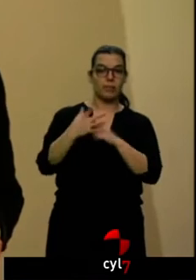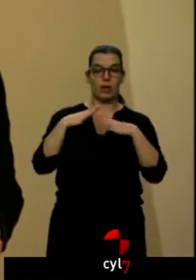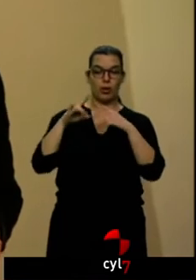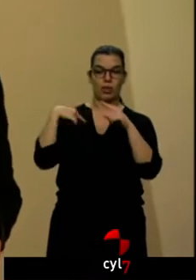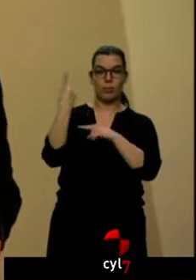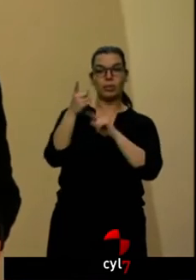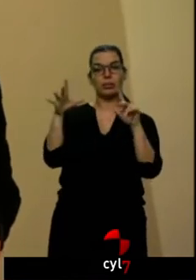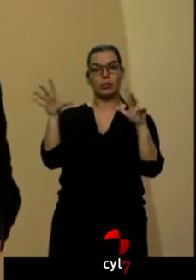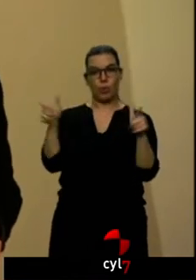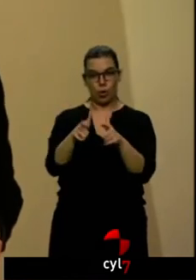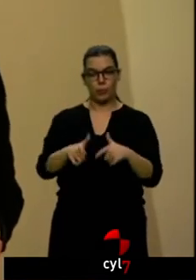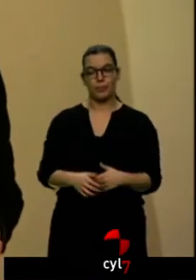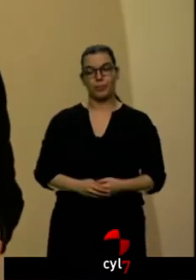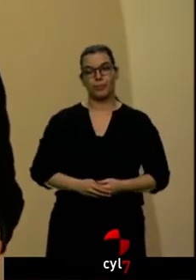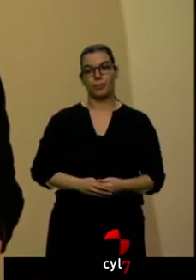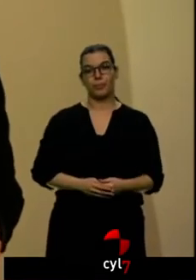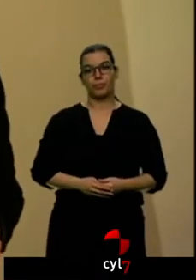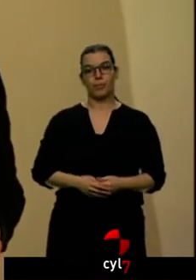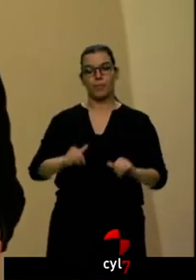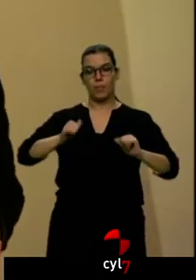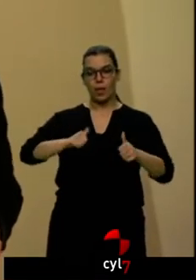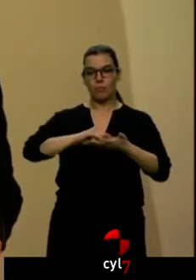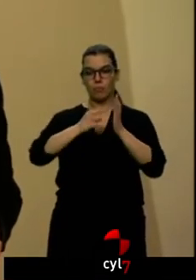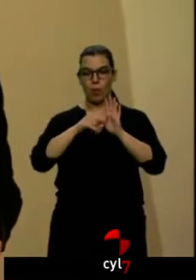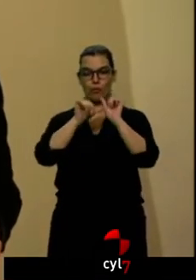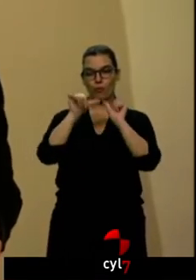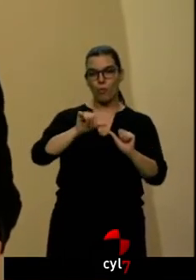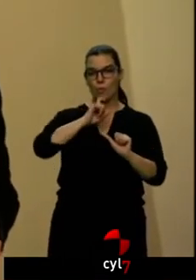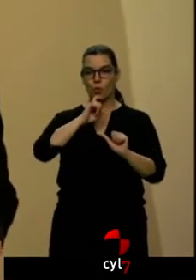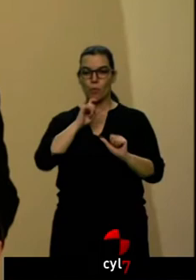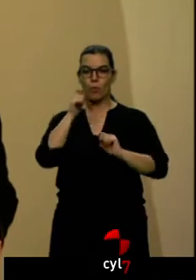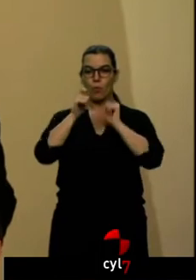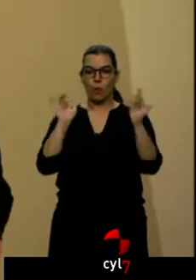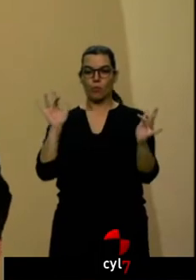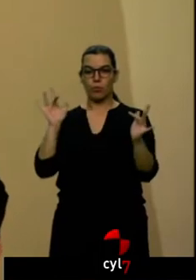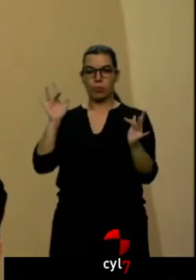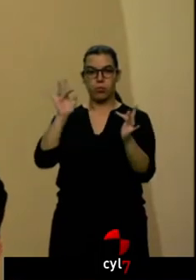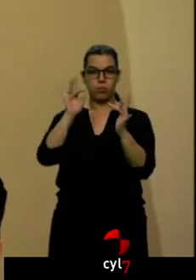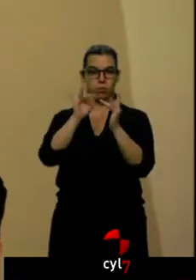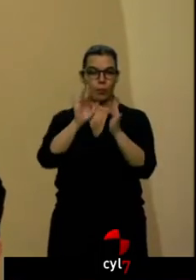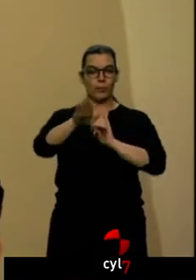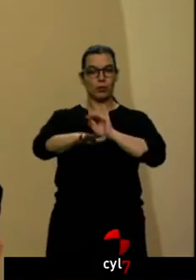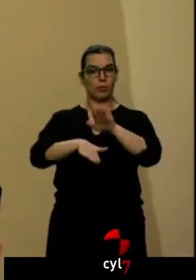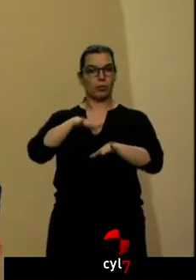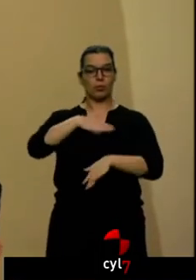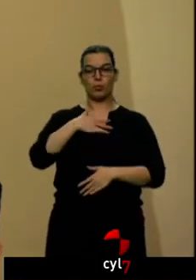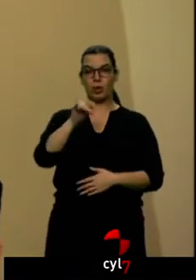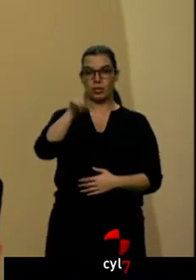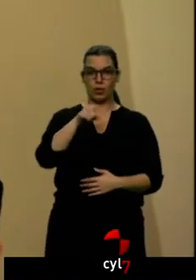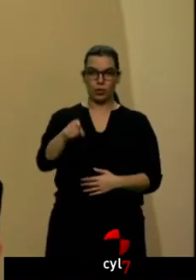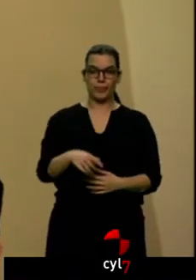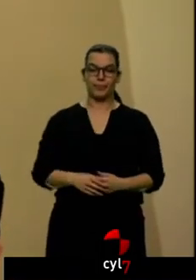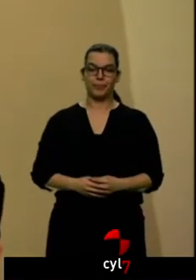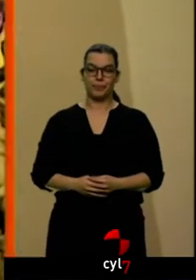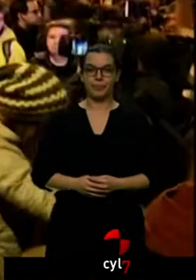encontrarnos, poner metodología, poder ver si podemos ir aproximando paso a paso posiciones de ambos gobiernos.